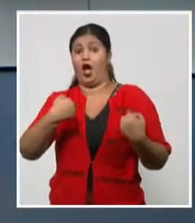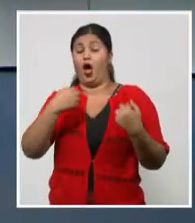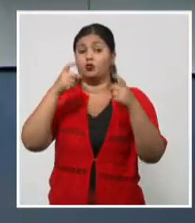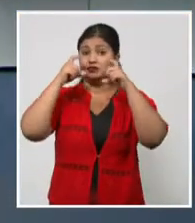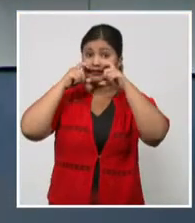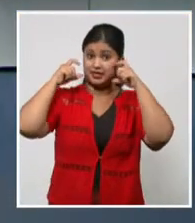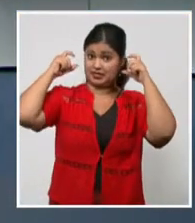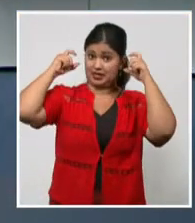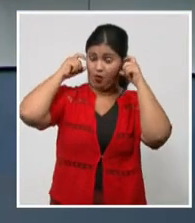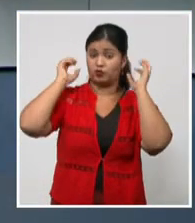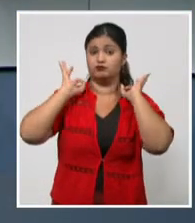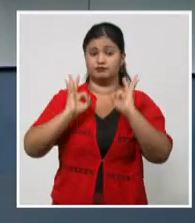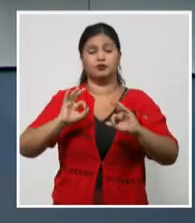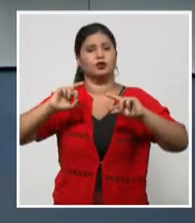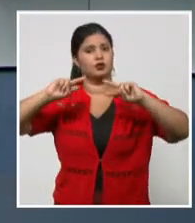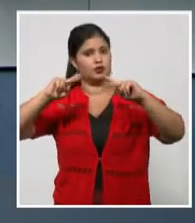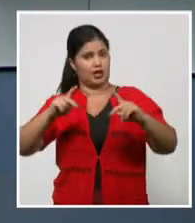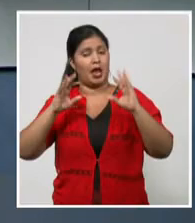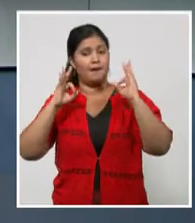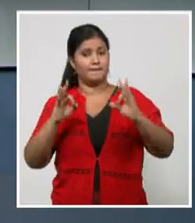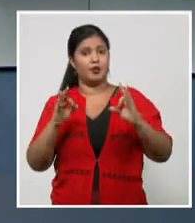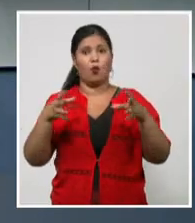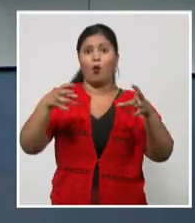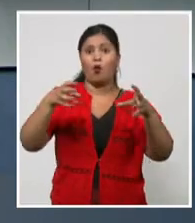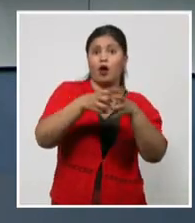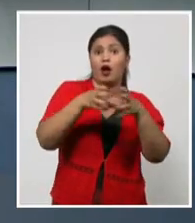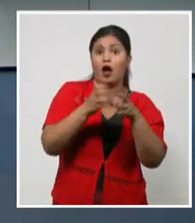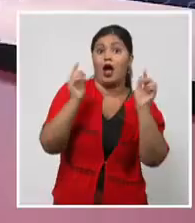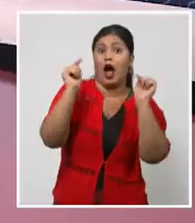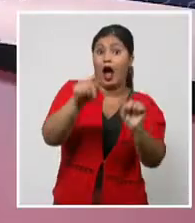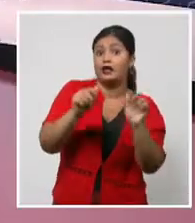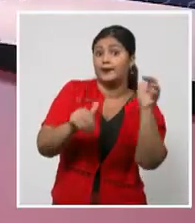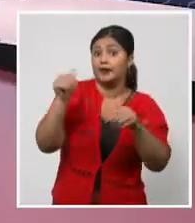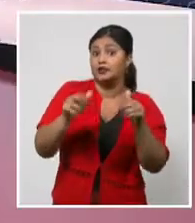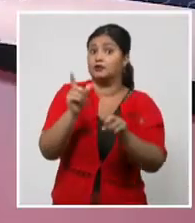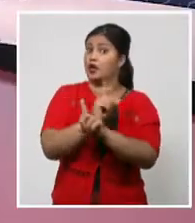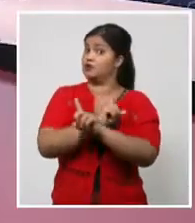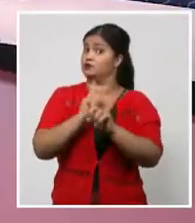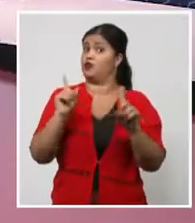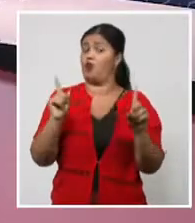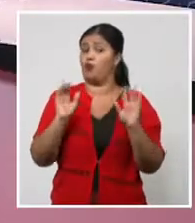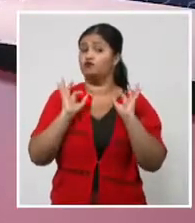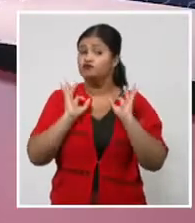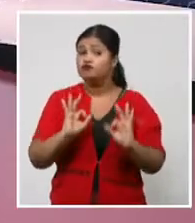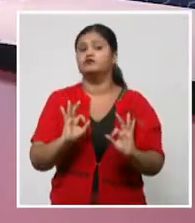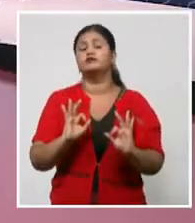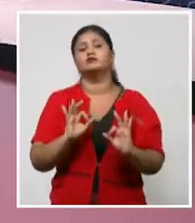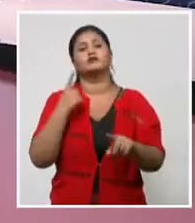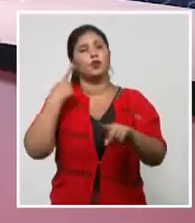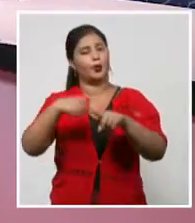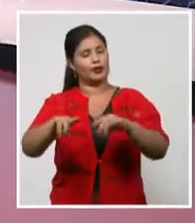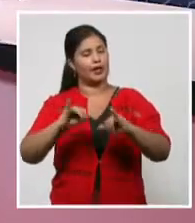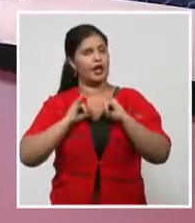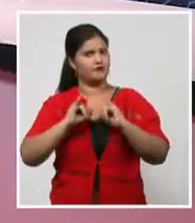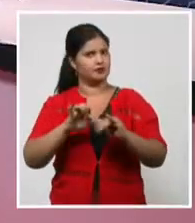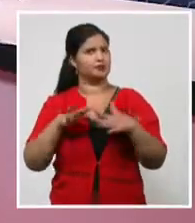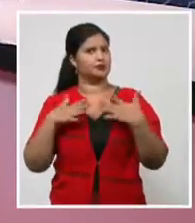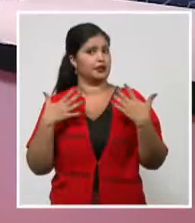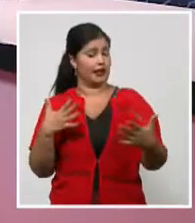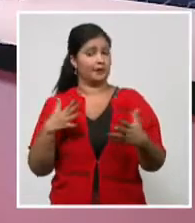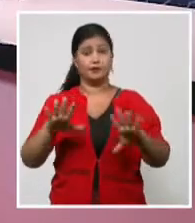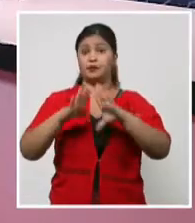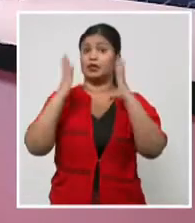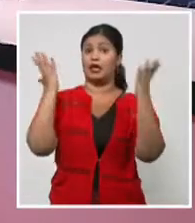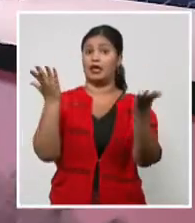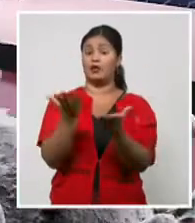funcionaria en que deben evitar grandes aglomeraciones y por sobre todo ser prudentes. Vamos a revisar algunos datos. A nivel mundial, hoy